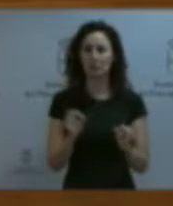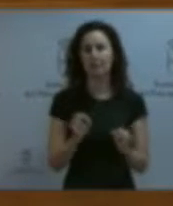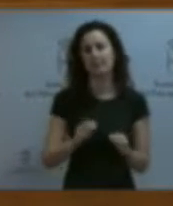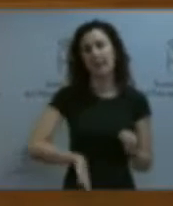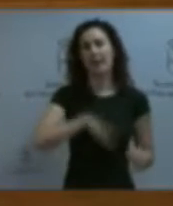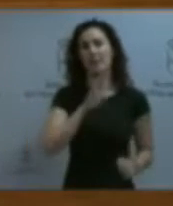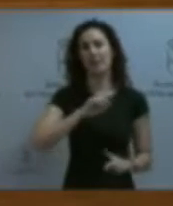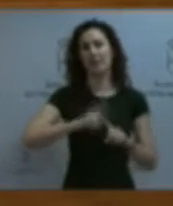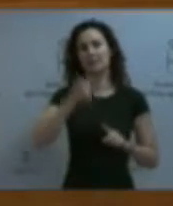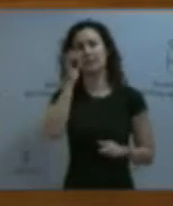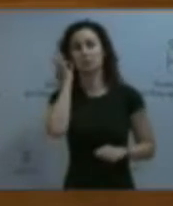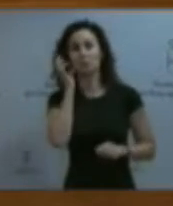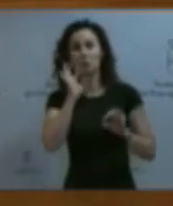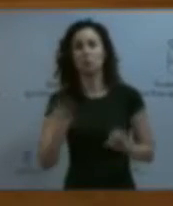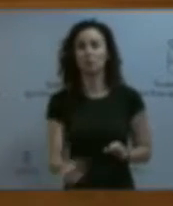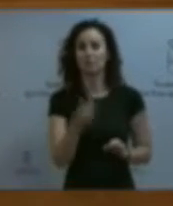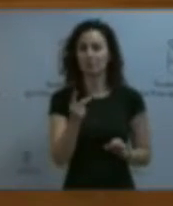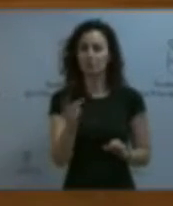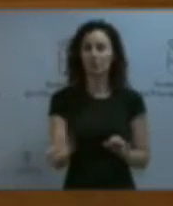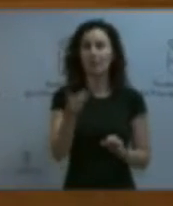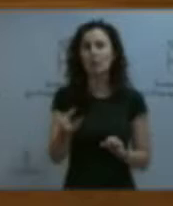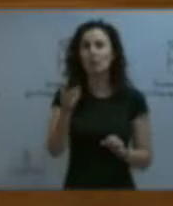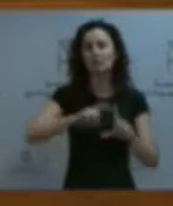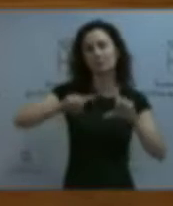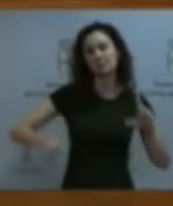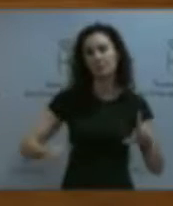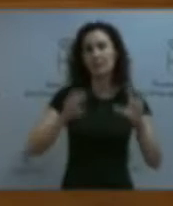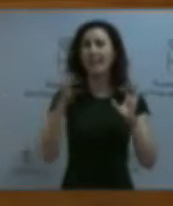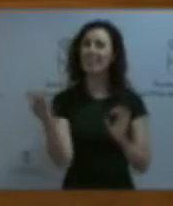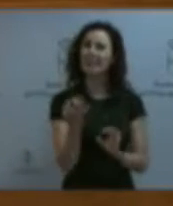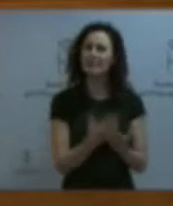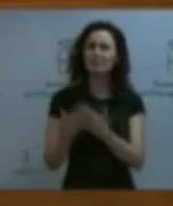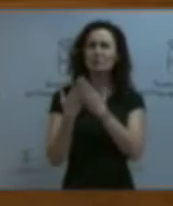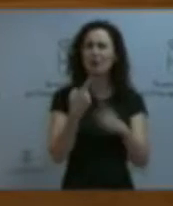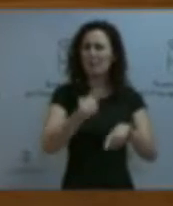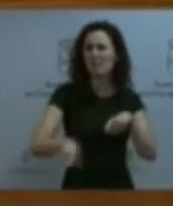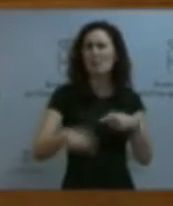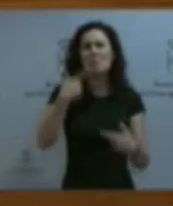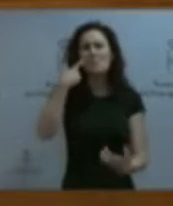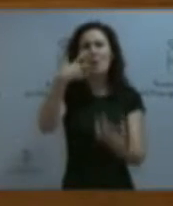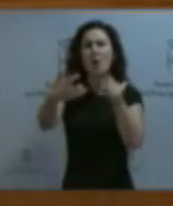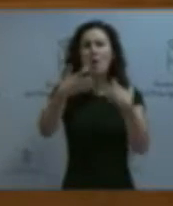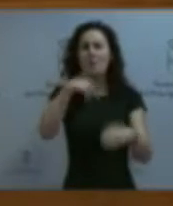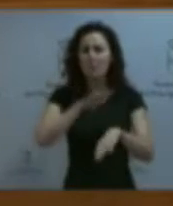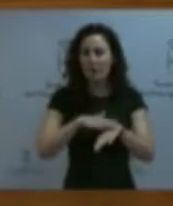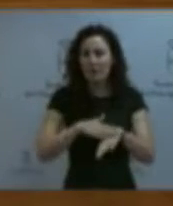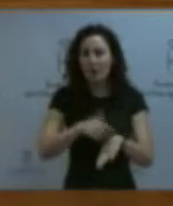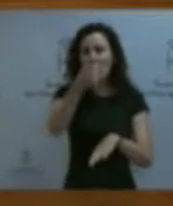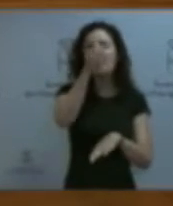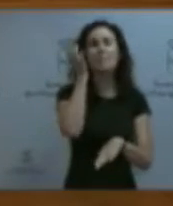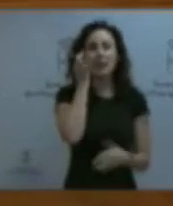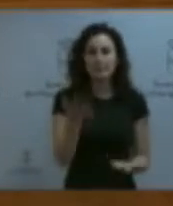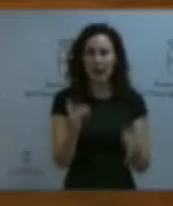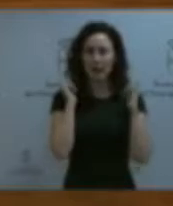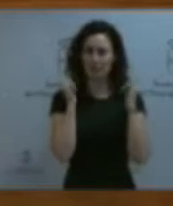necesario analizar, en segundo y sucesivos análisis estadísticos también, por qué se dan esas diferencias significativas que se aprecian entre mujeres y hombres.